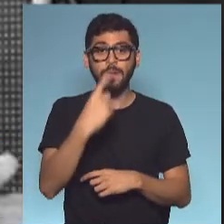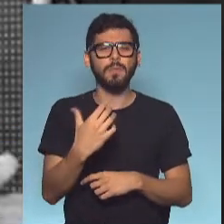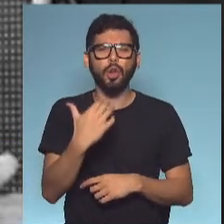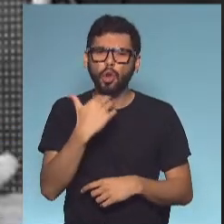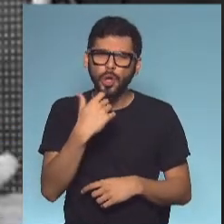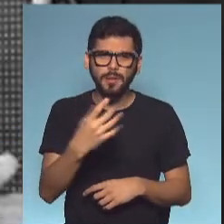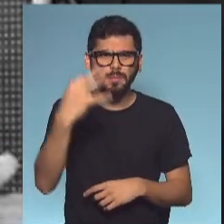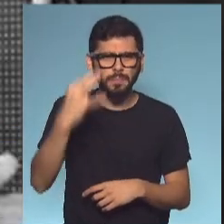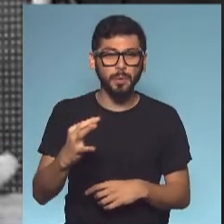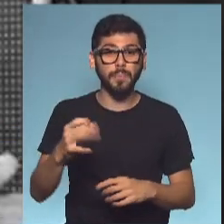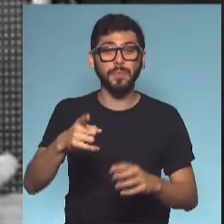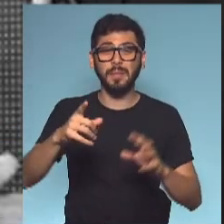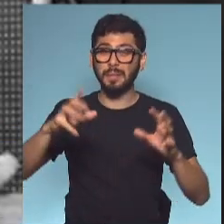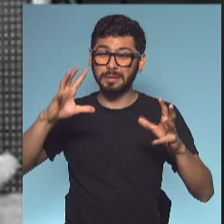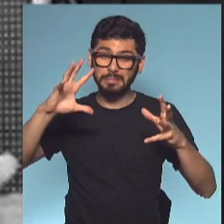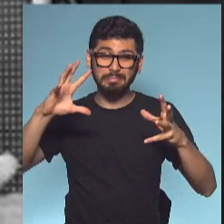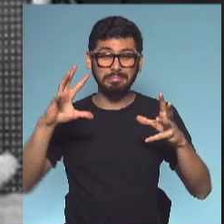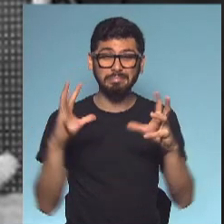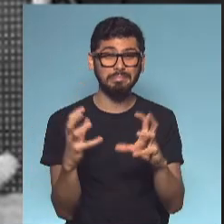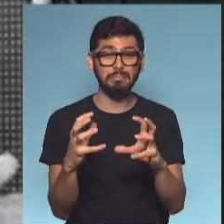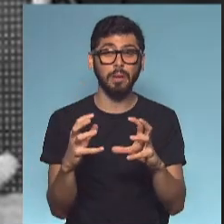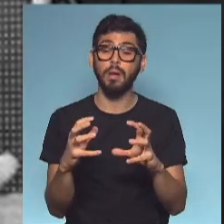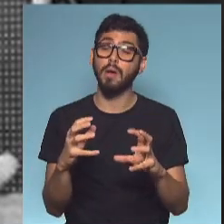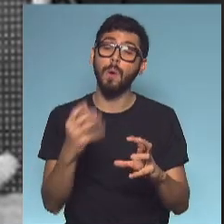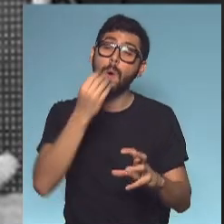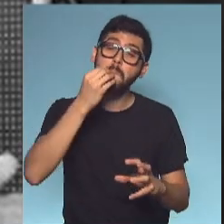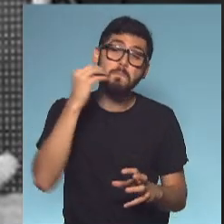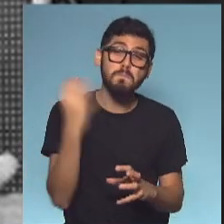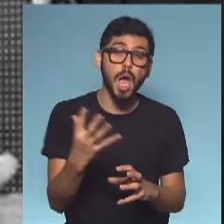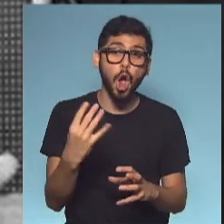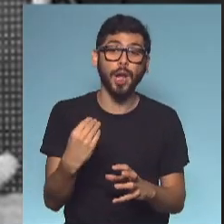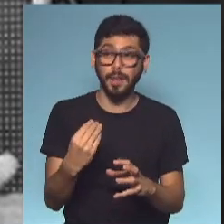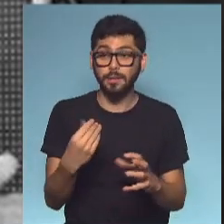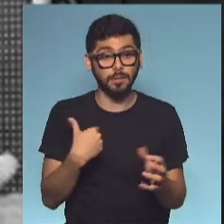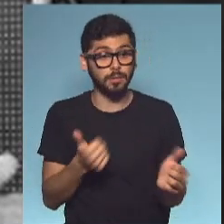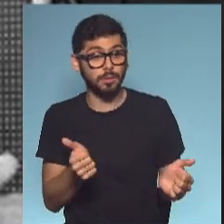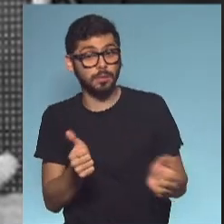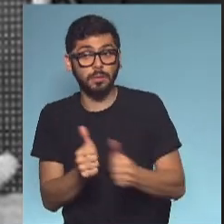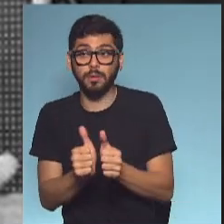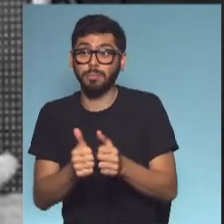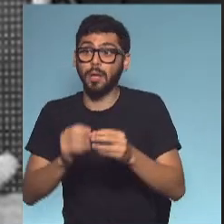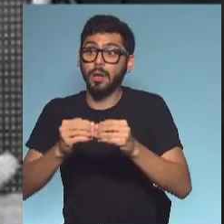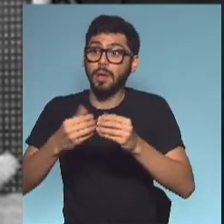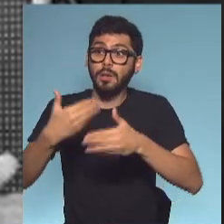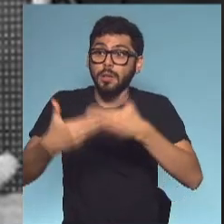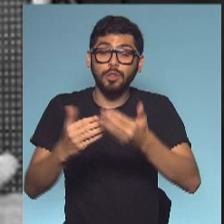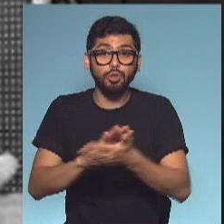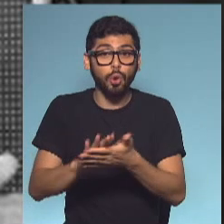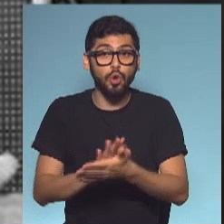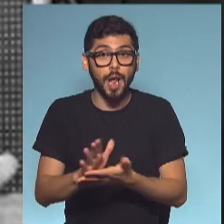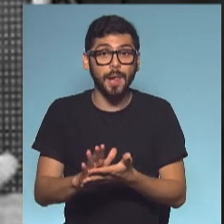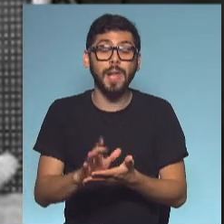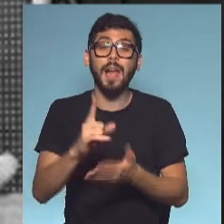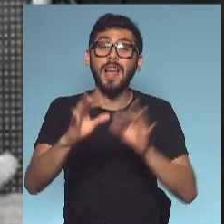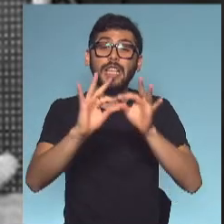conscientes de que después del daño que hicieron, lo mejor que podrían hacer es acompañar a salir del problema de Argentina. Decía Alberto